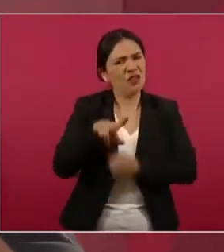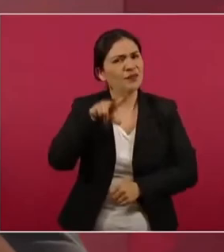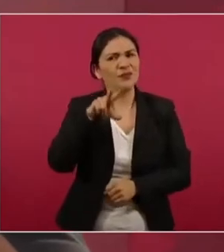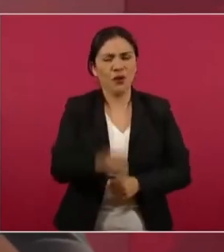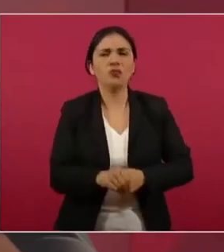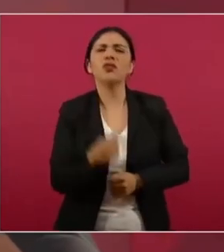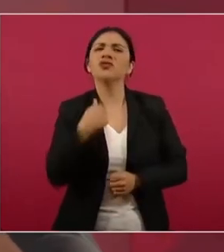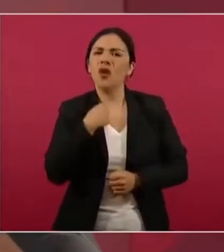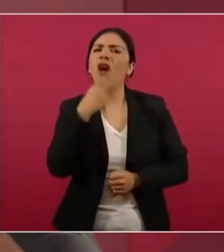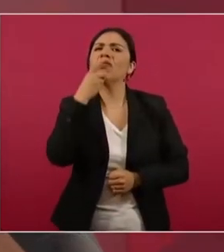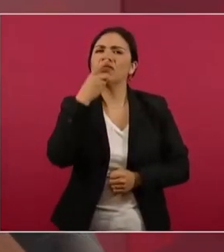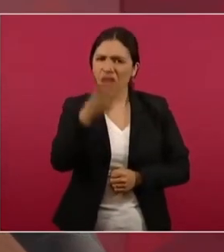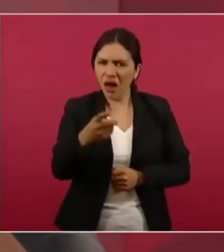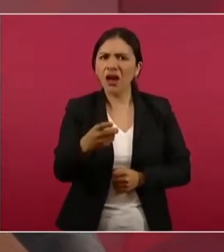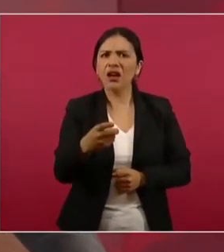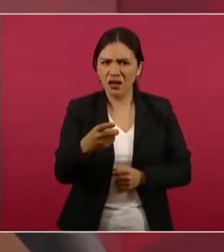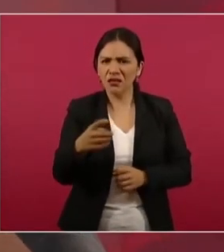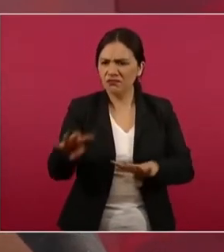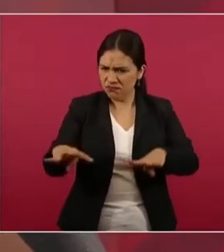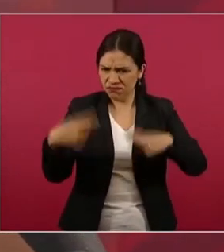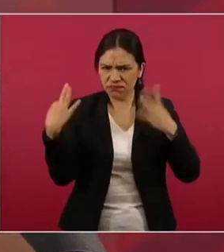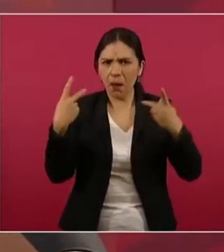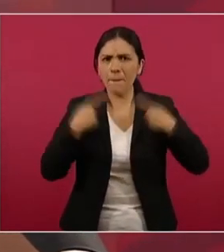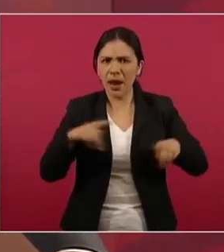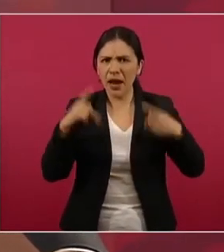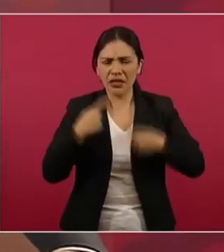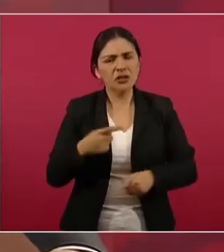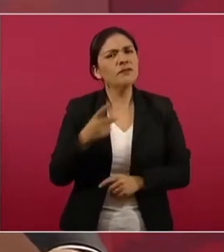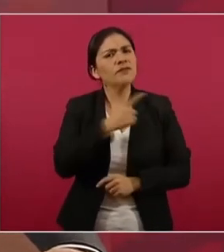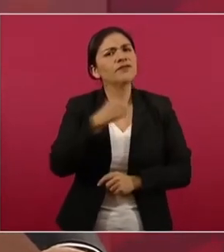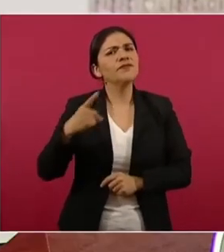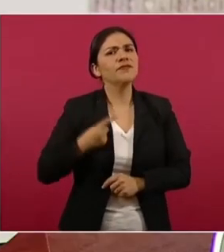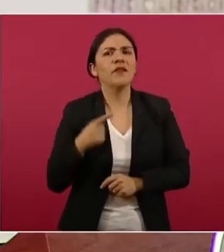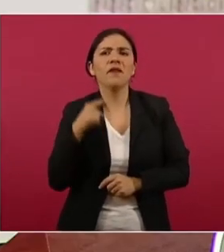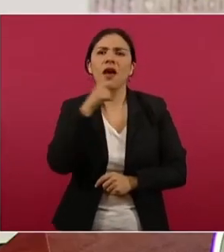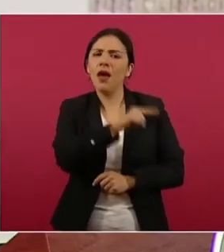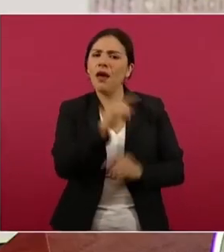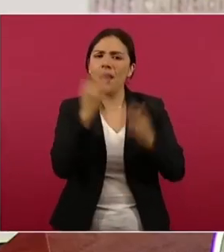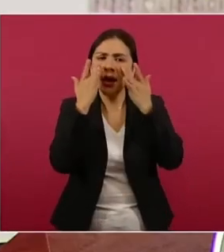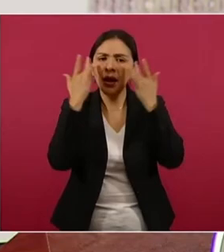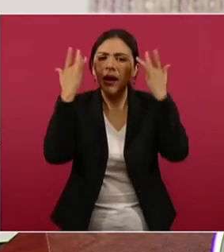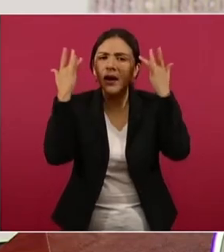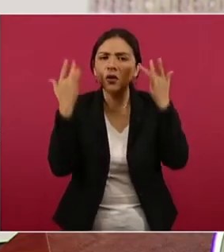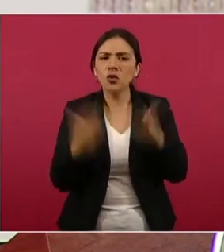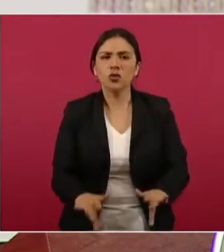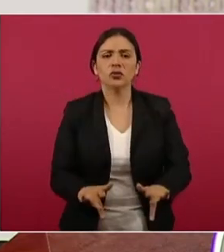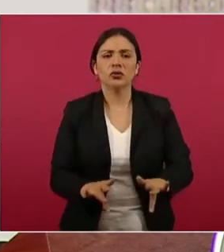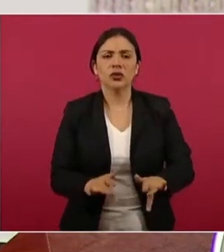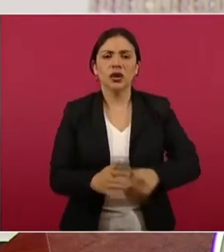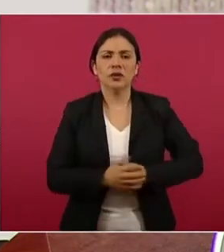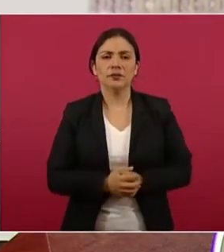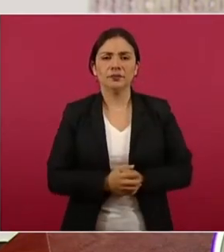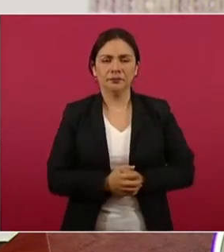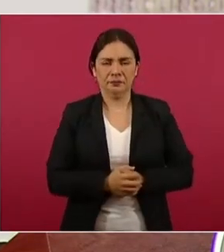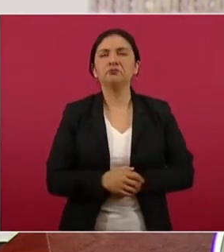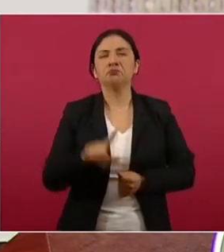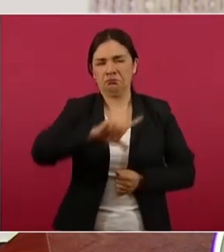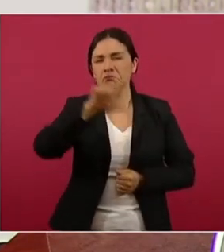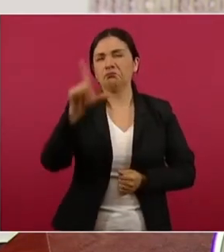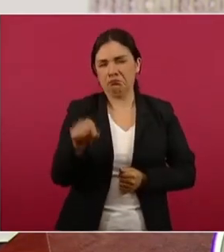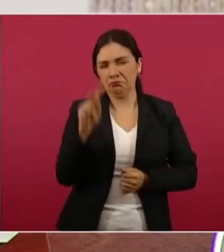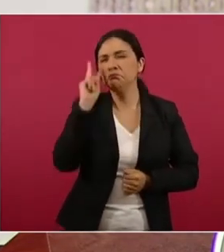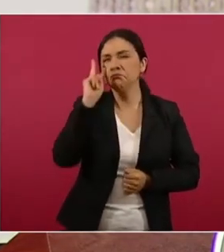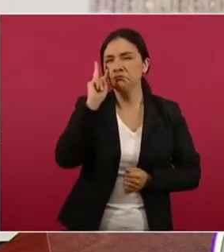la renuncia, ya va a salir,